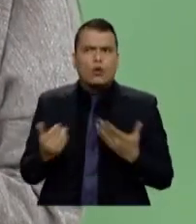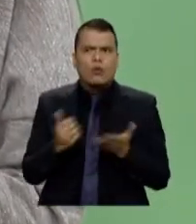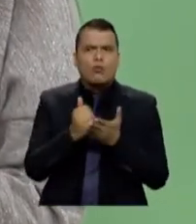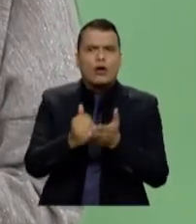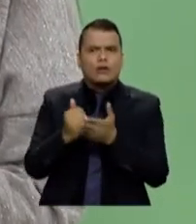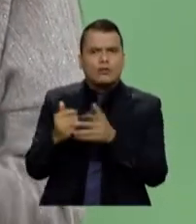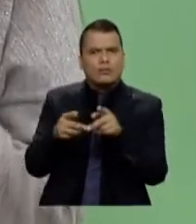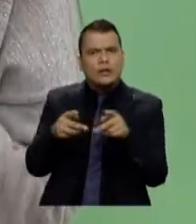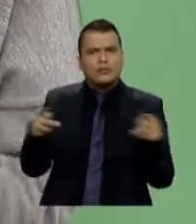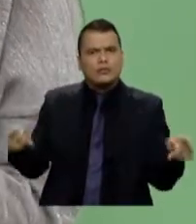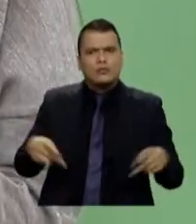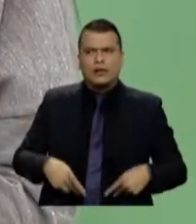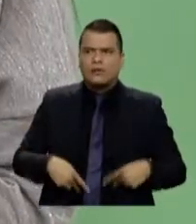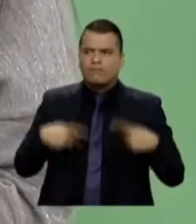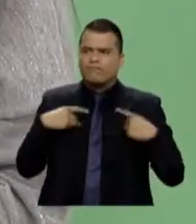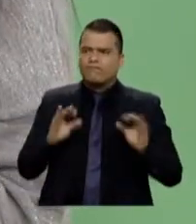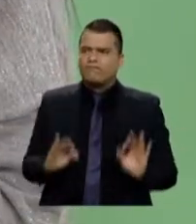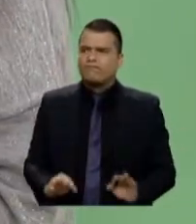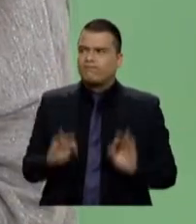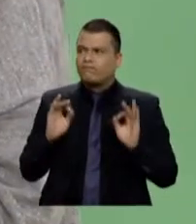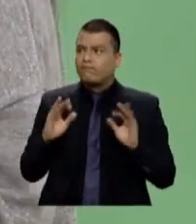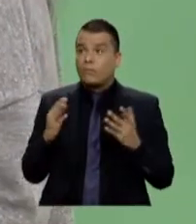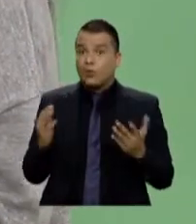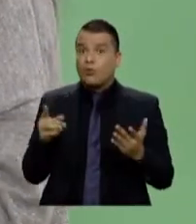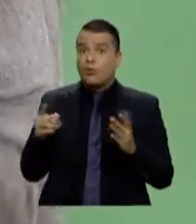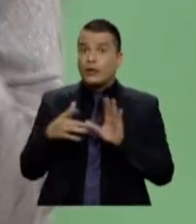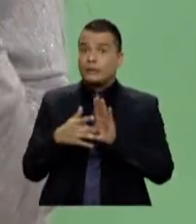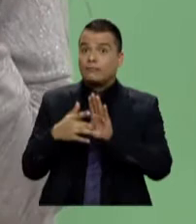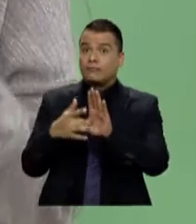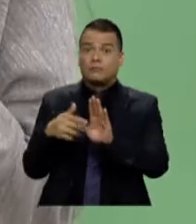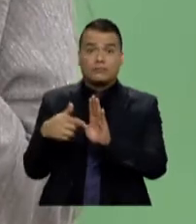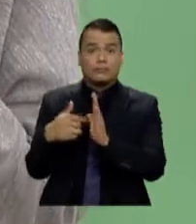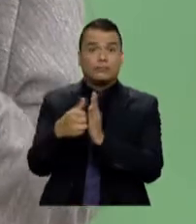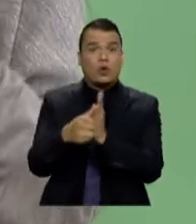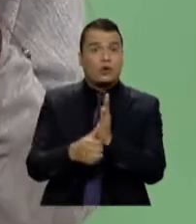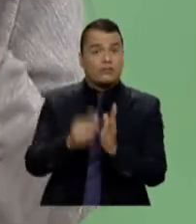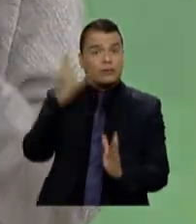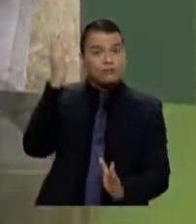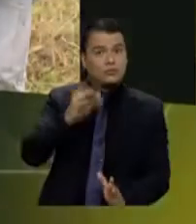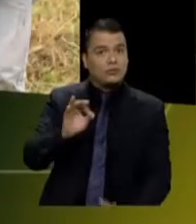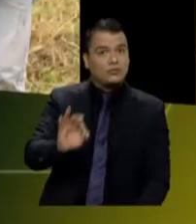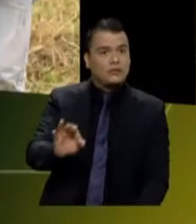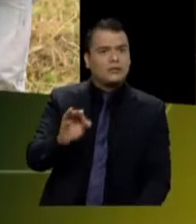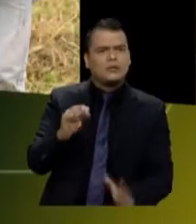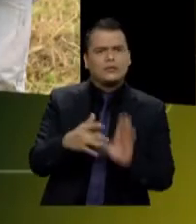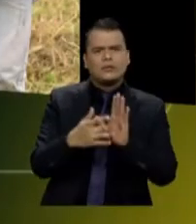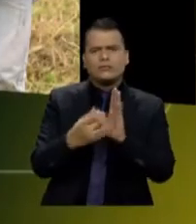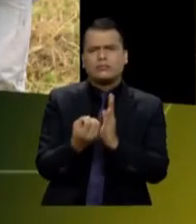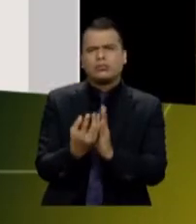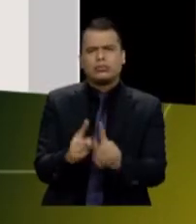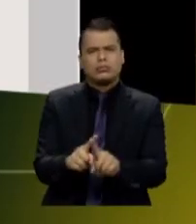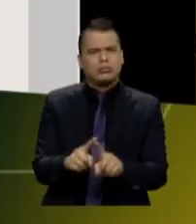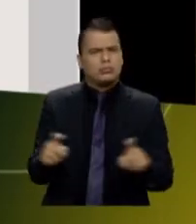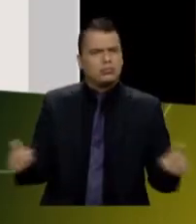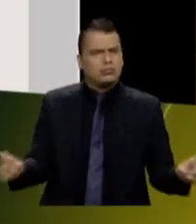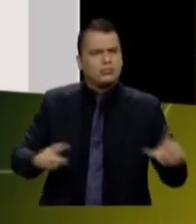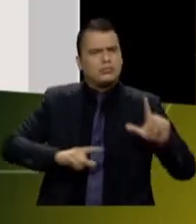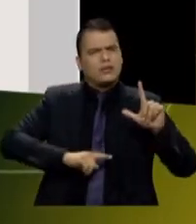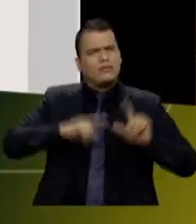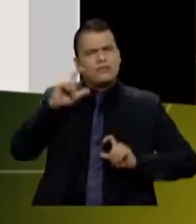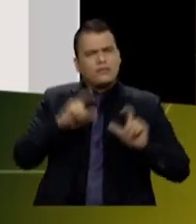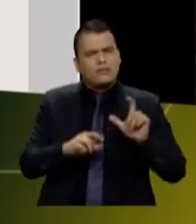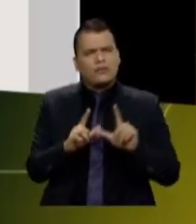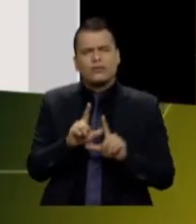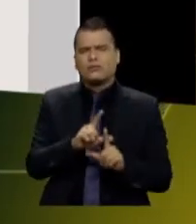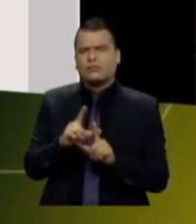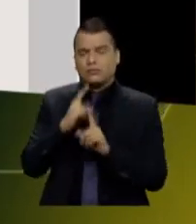de vida de la gente. Es una producción académica bien bonita, bien fácil de entender, con infografías, con fotos grandotas, con letras,